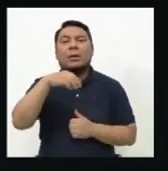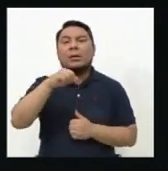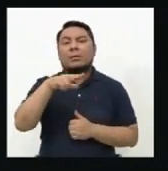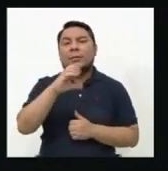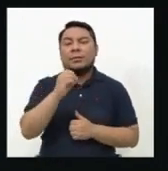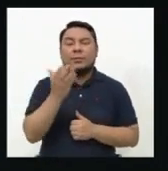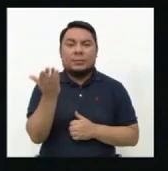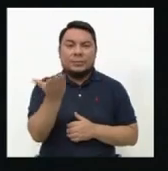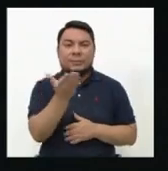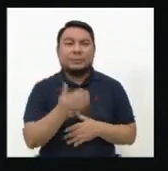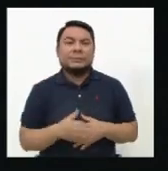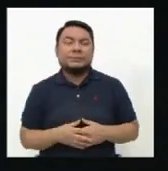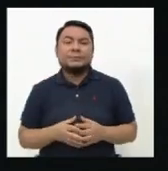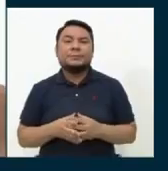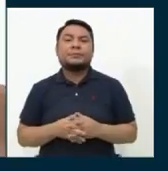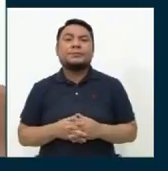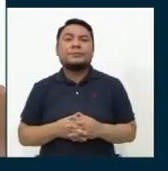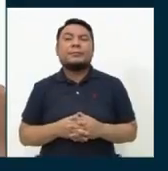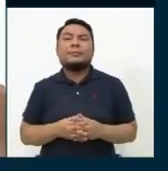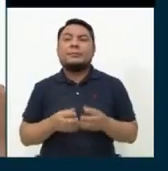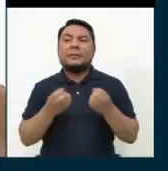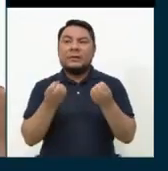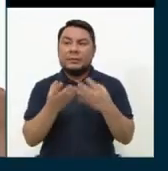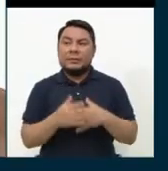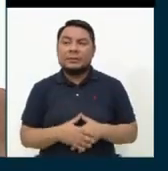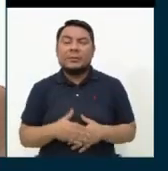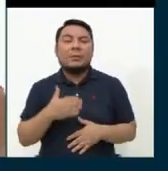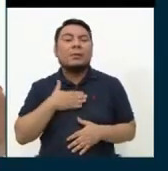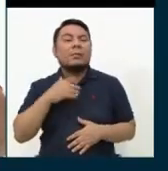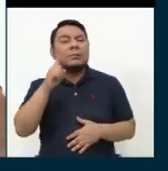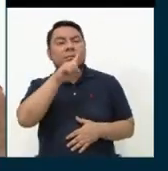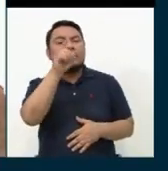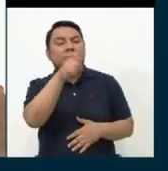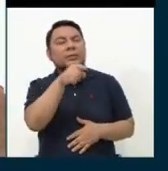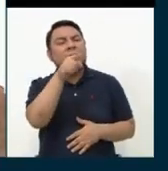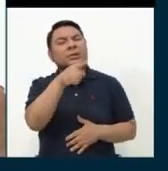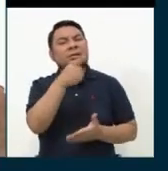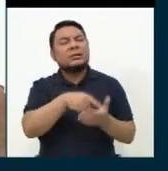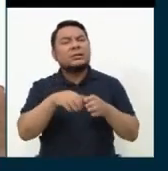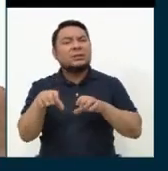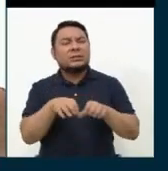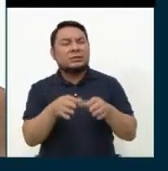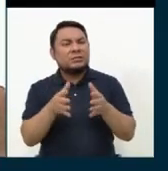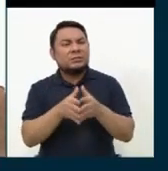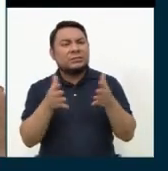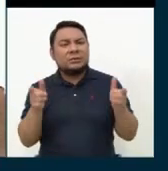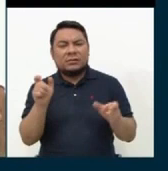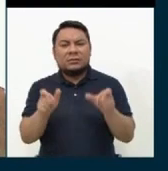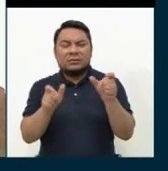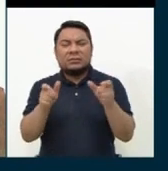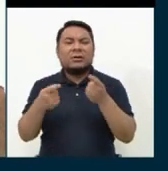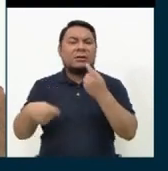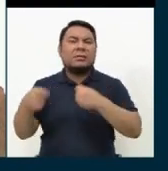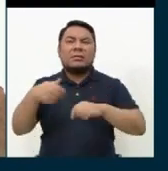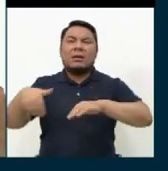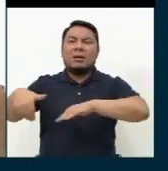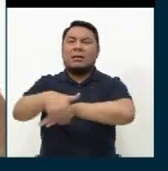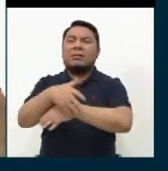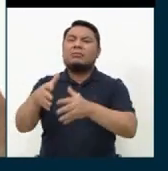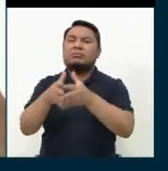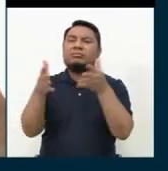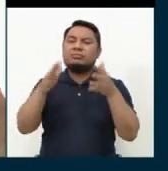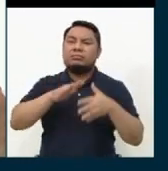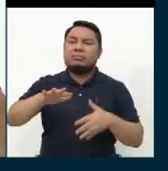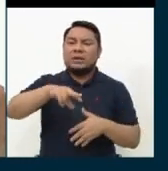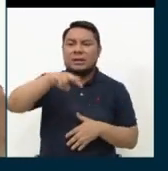Carpio. Adelante. Bien, mi pregunta es qué haría con tanto ambulante que existe actualmente en el